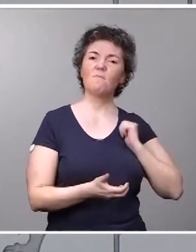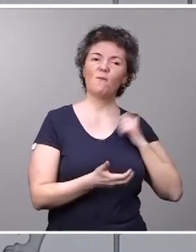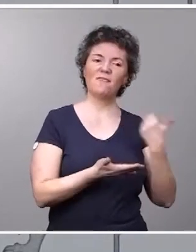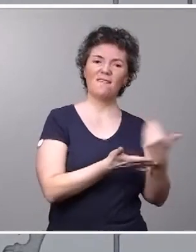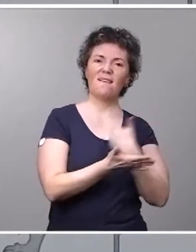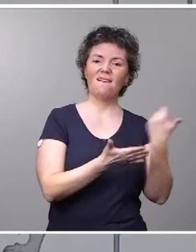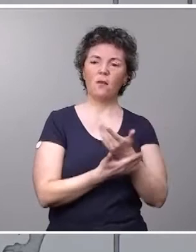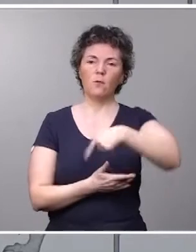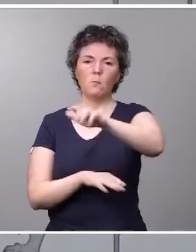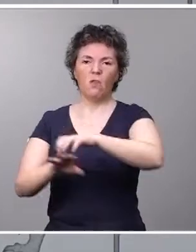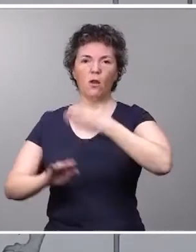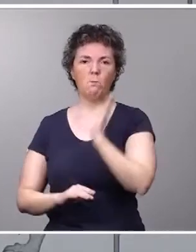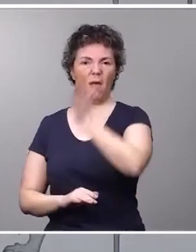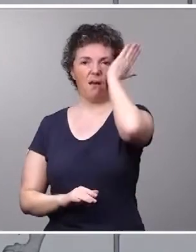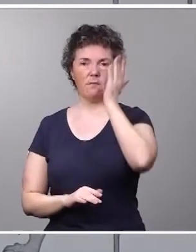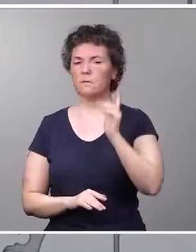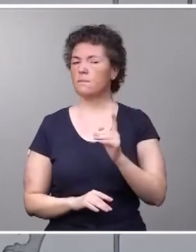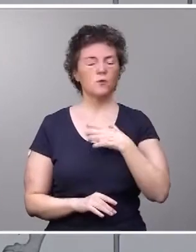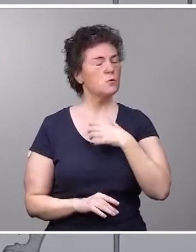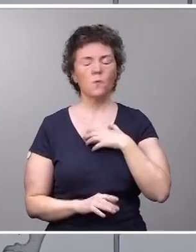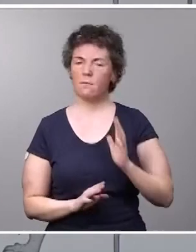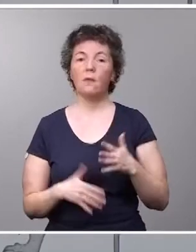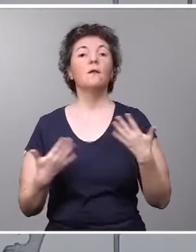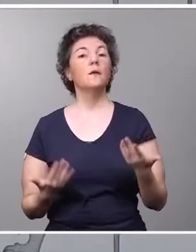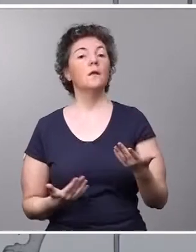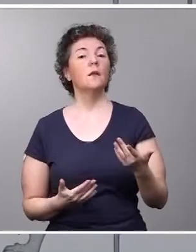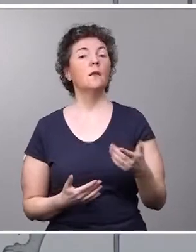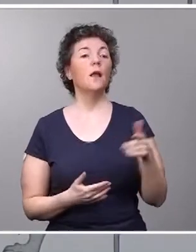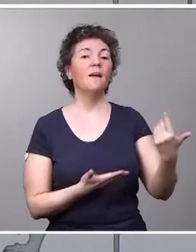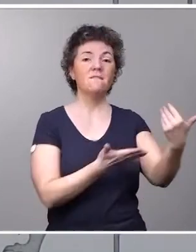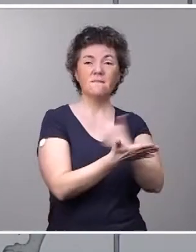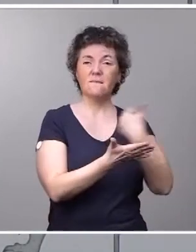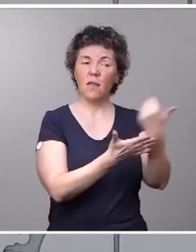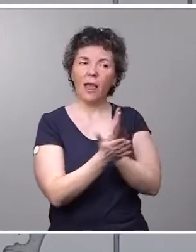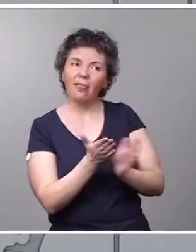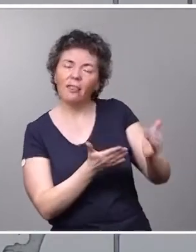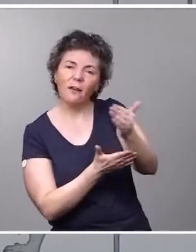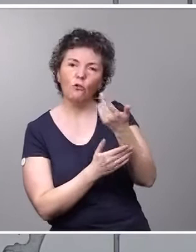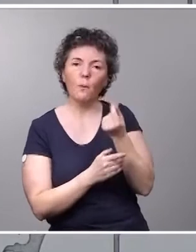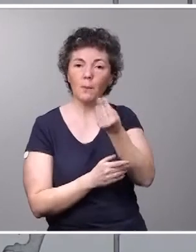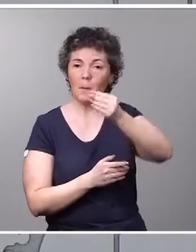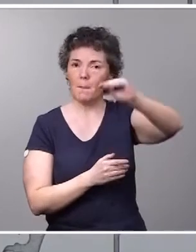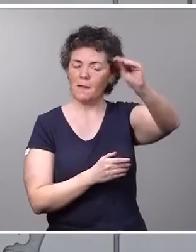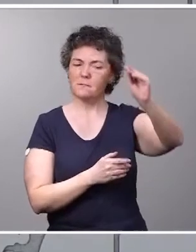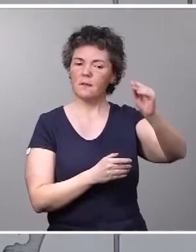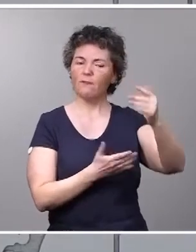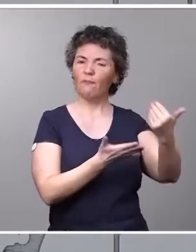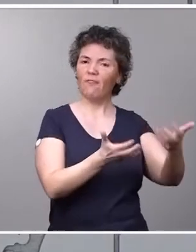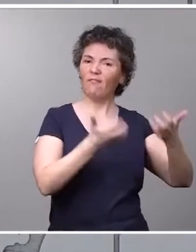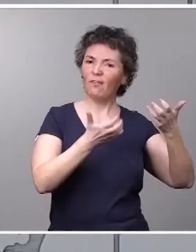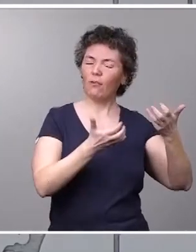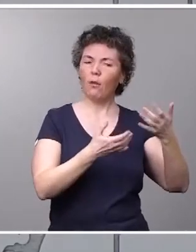las mayorías. Y, por tanto, quienes obtengan réditos indirectos de esta subida de precios, lo que deben hacer es